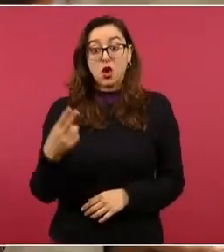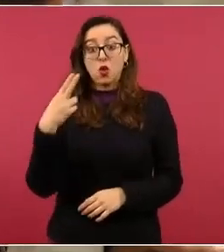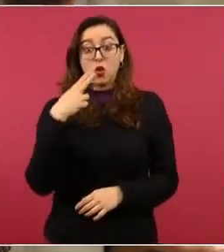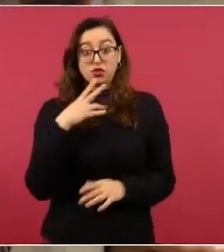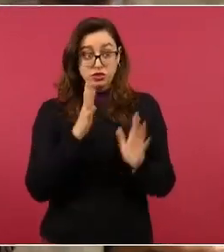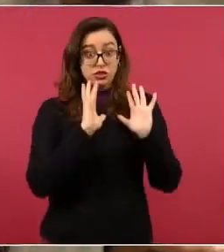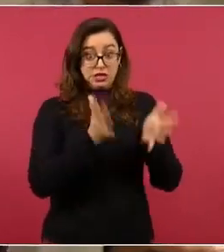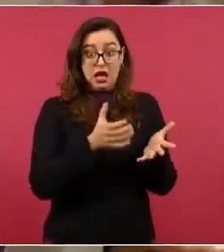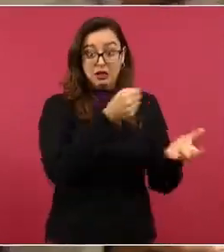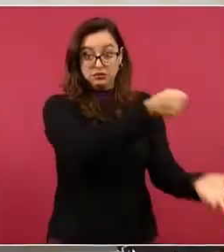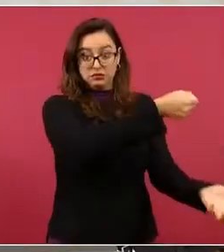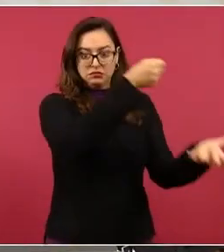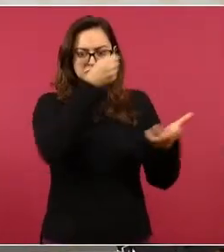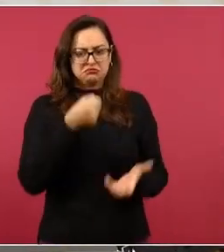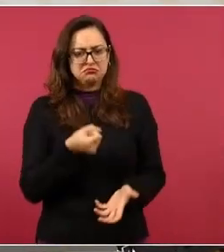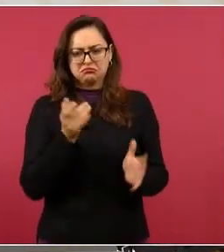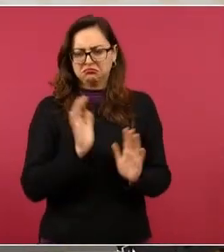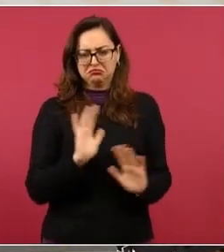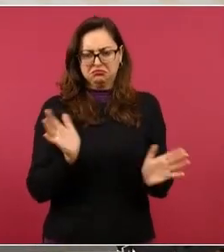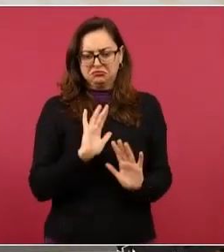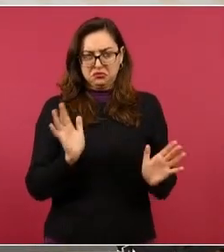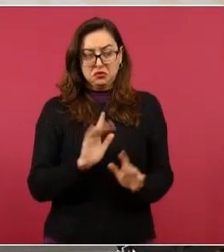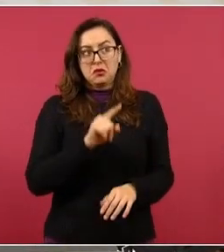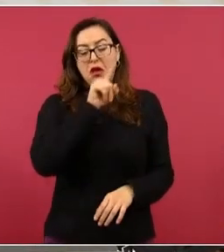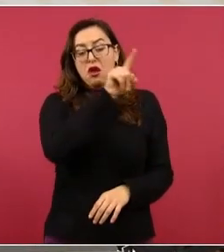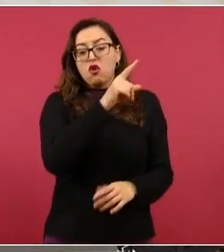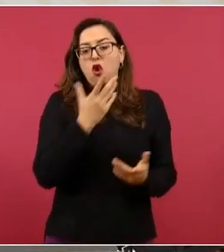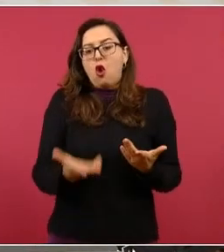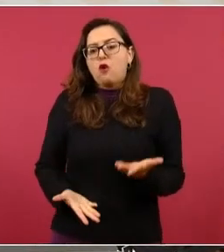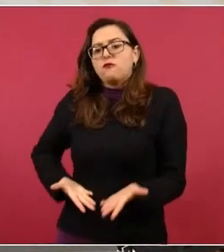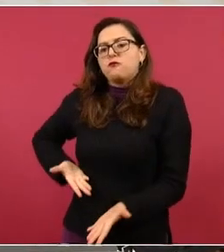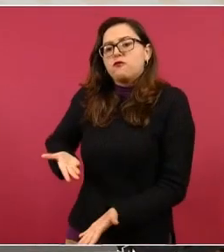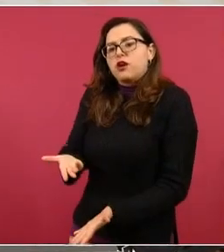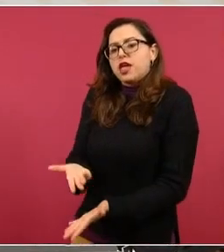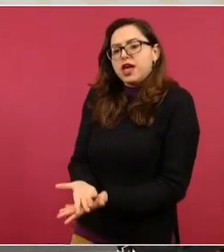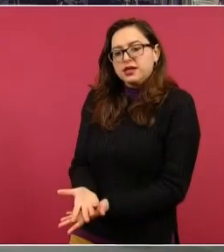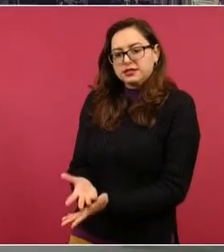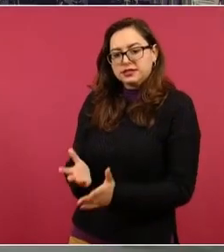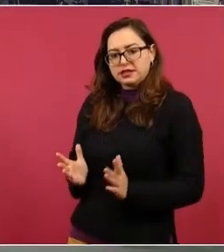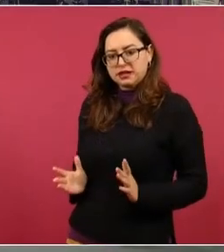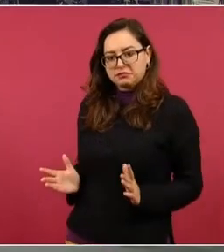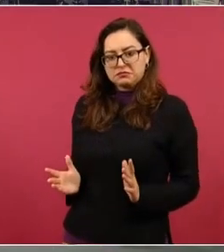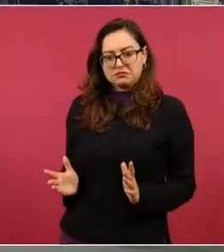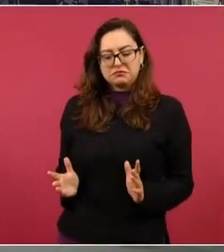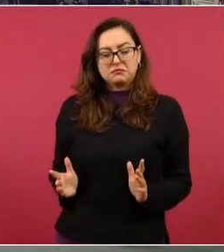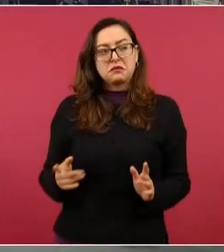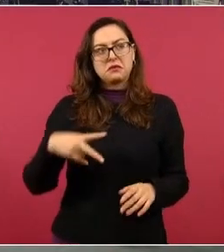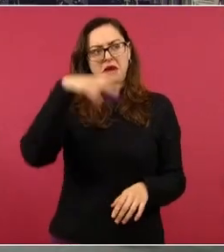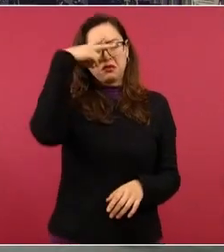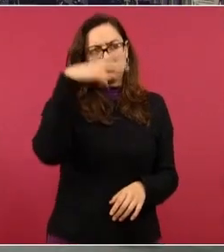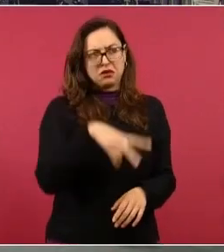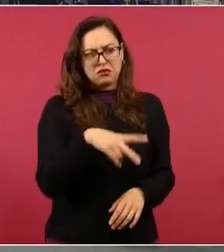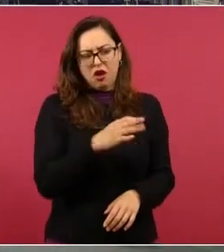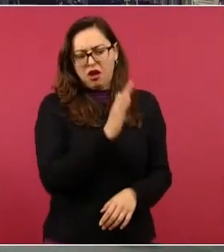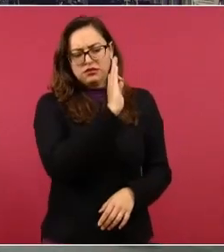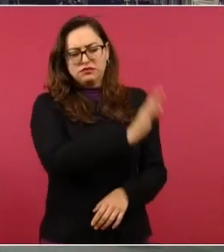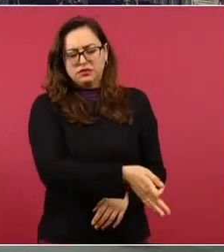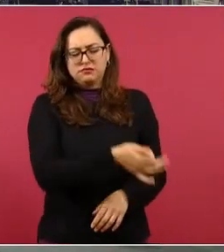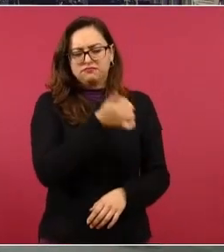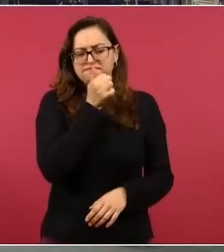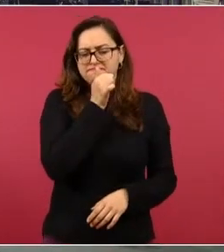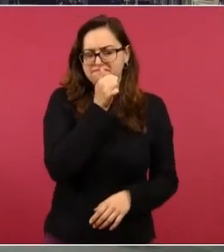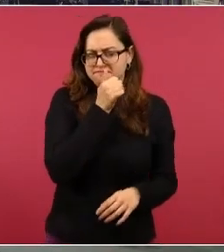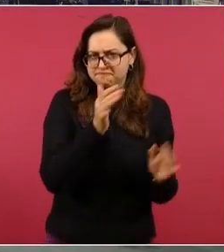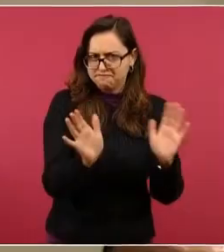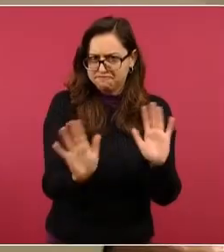ya lo ha tenido, pero sí significa que el Fondo Monetario está viendo bien cómo se está